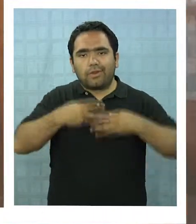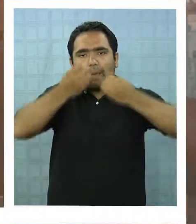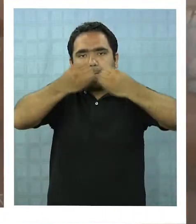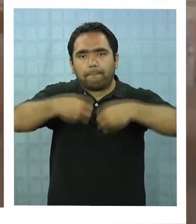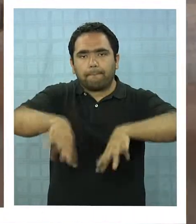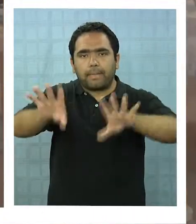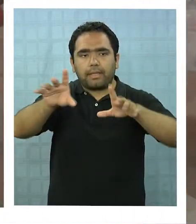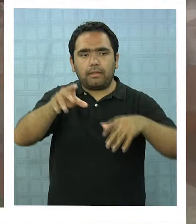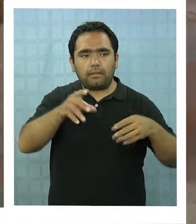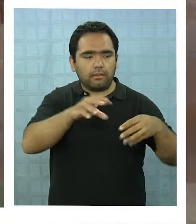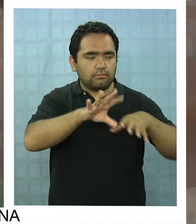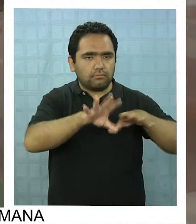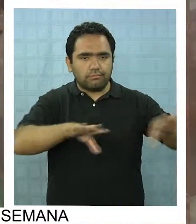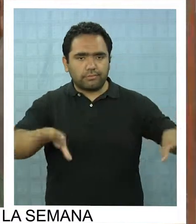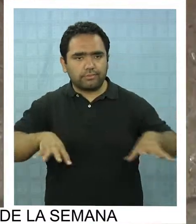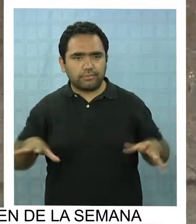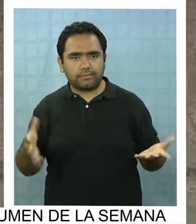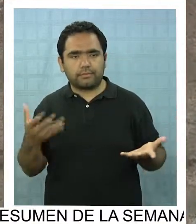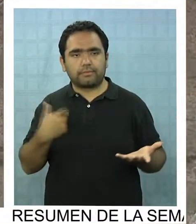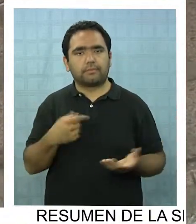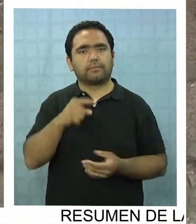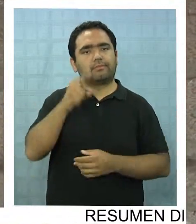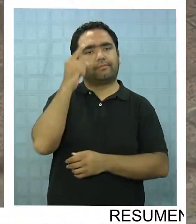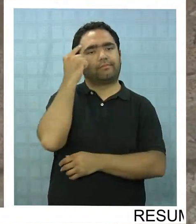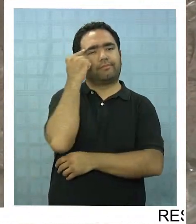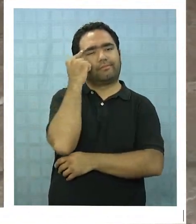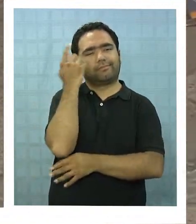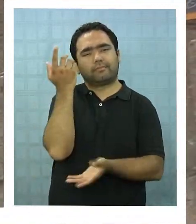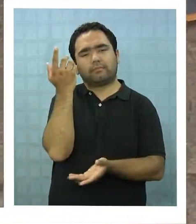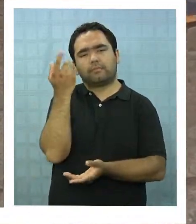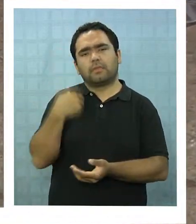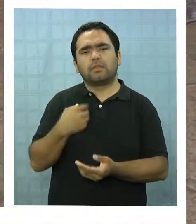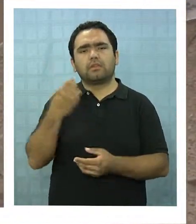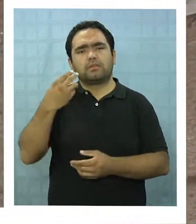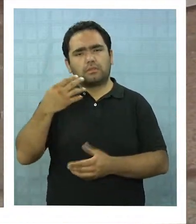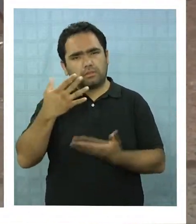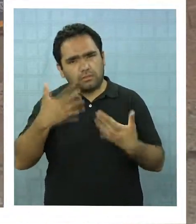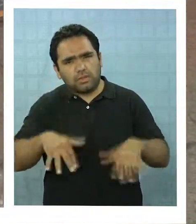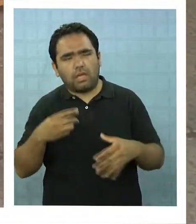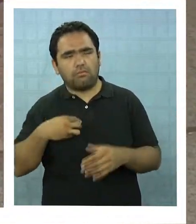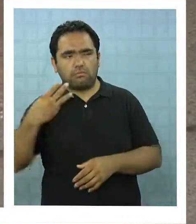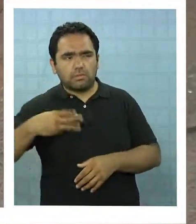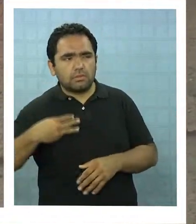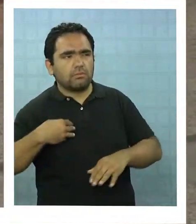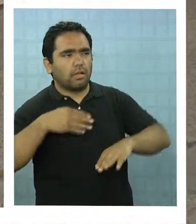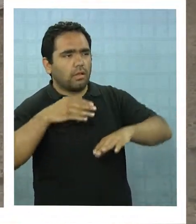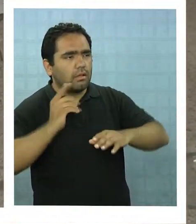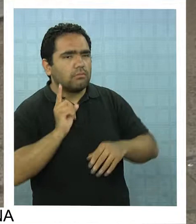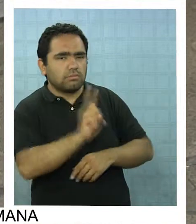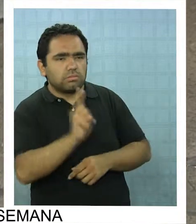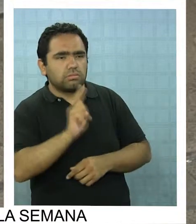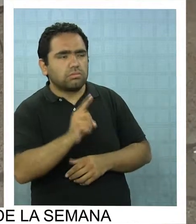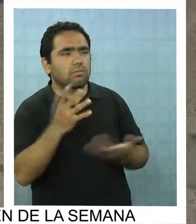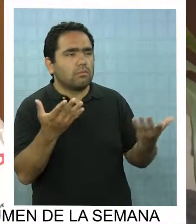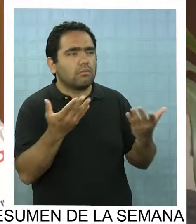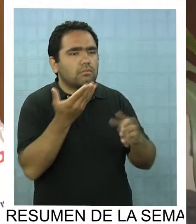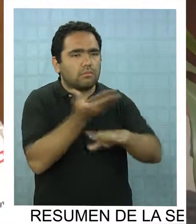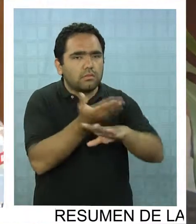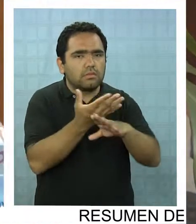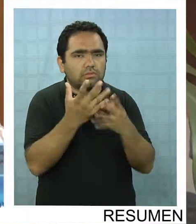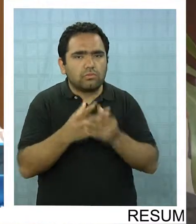mercaderías en distintas ocasiones, por eso han acudido varias veces al municipio para pedir solución a este problema.